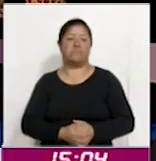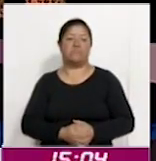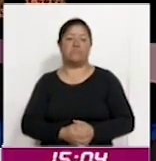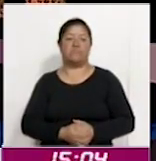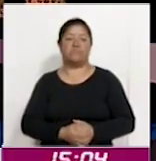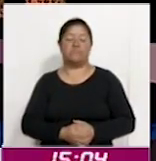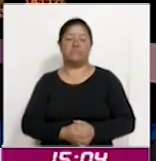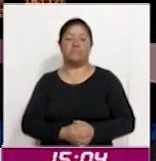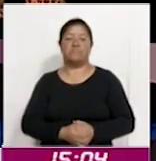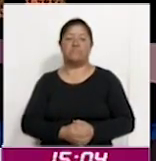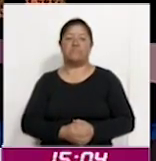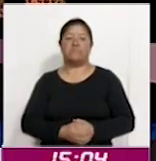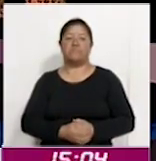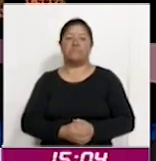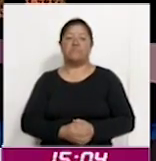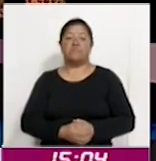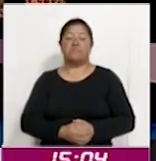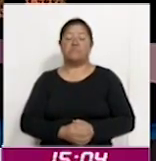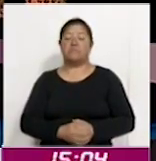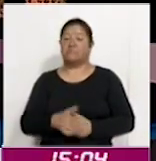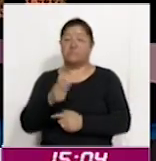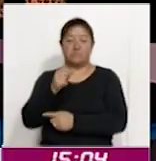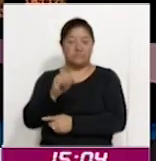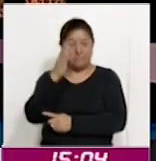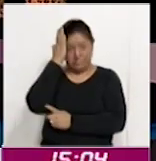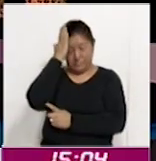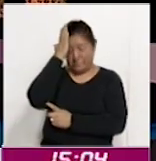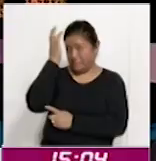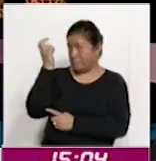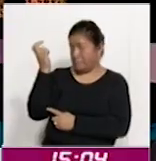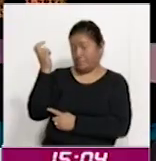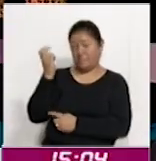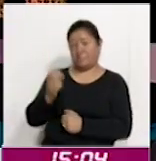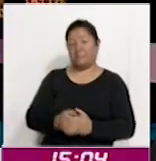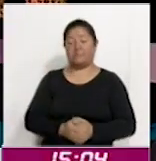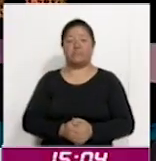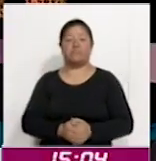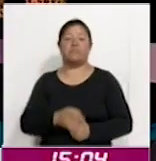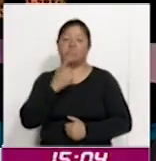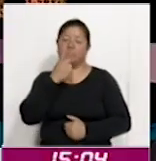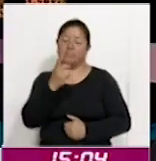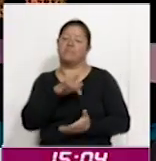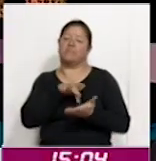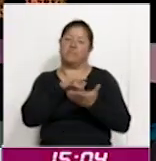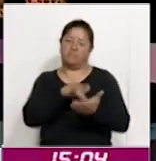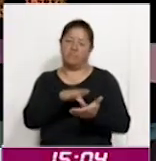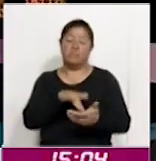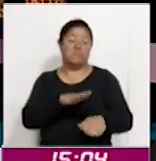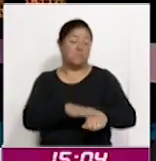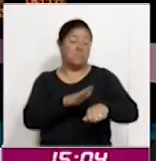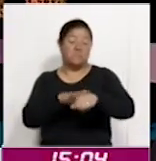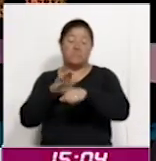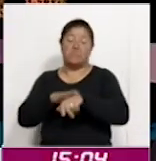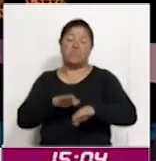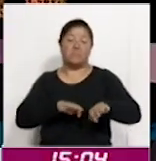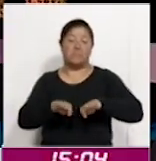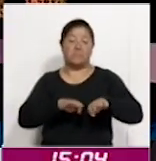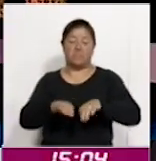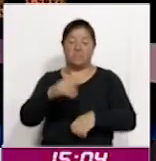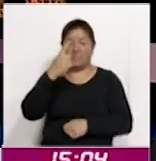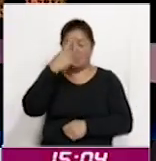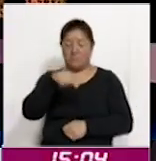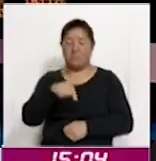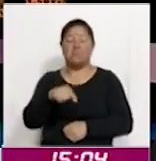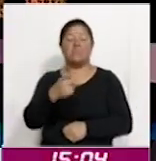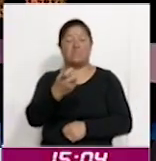De esta manera, la titular del Poder Ejecutivo refrendó su apoyo y sobre todo su trabajo para terminar